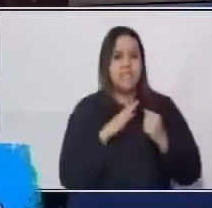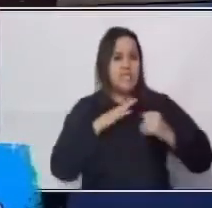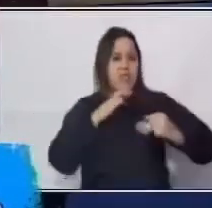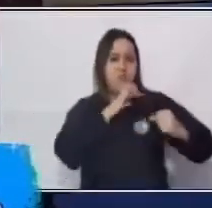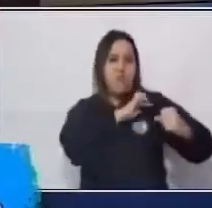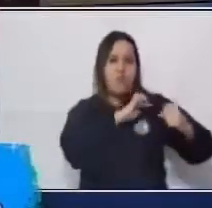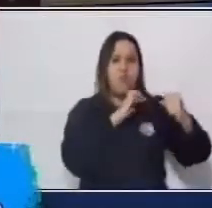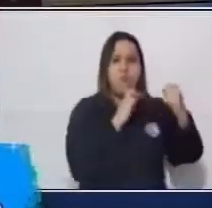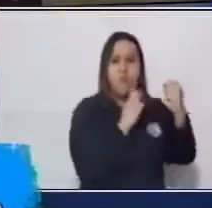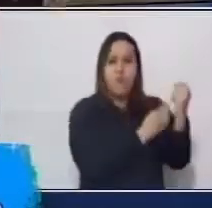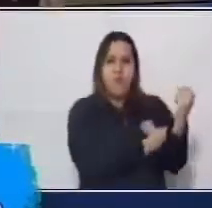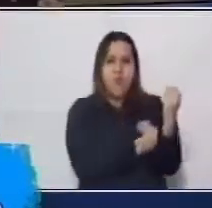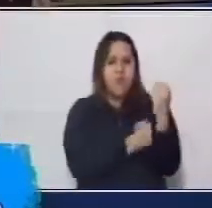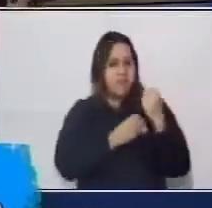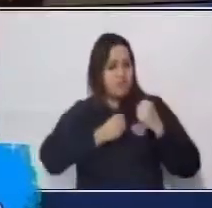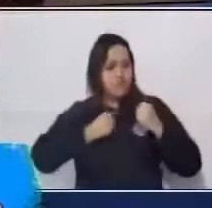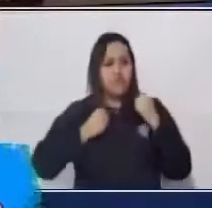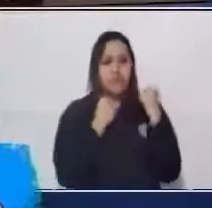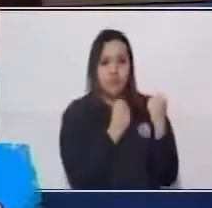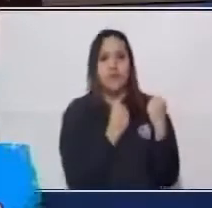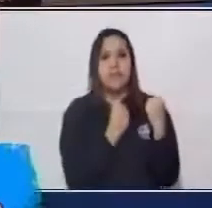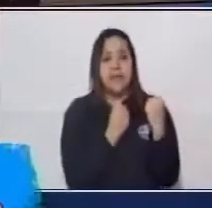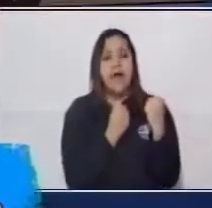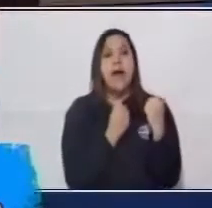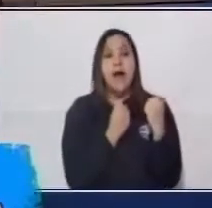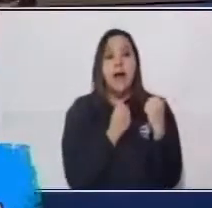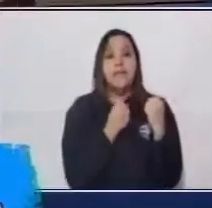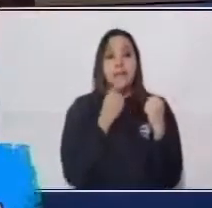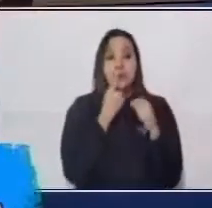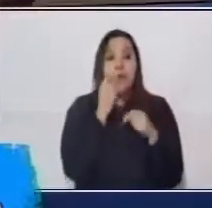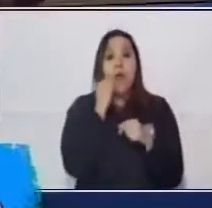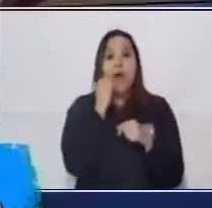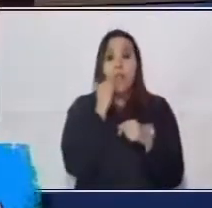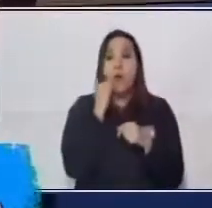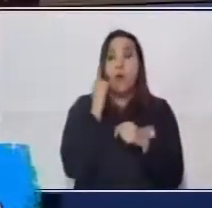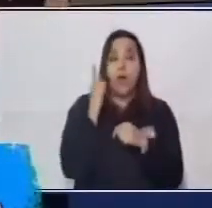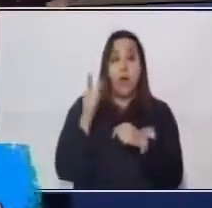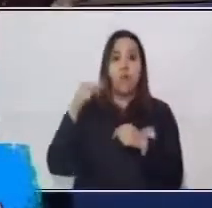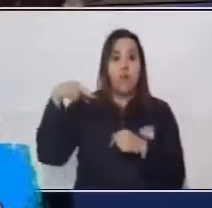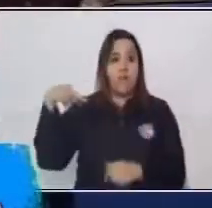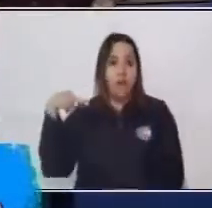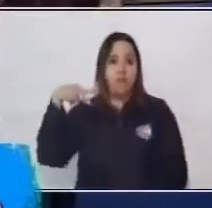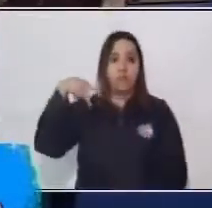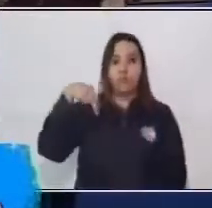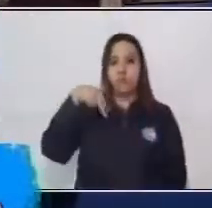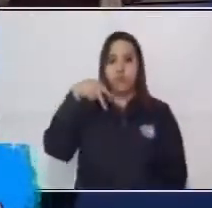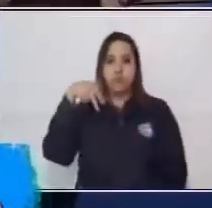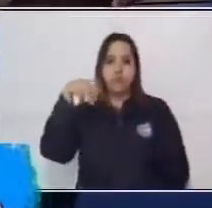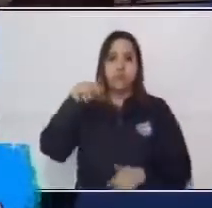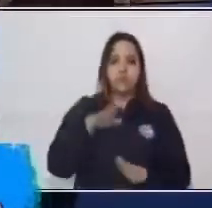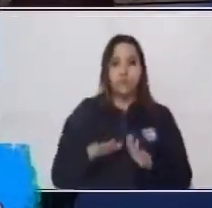fuerza mítica. Entonces dice que cuando iba caminando, iba pasando, entonces vio que 400